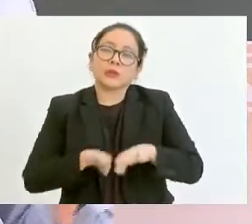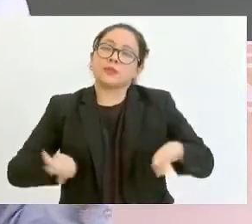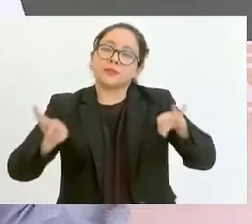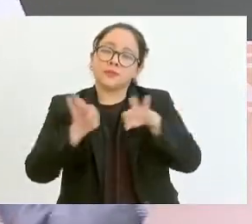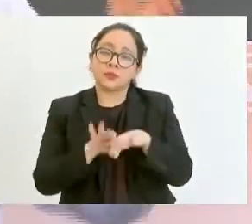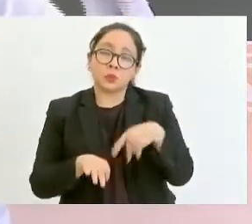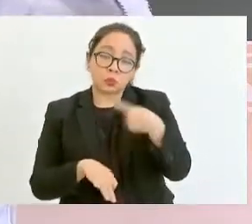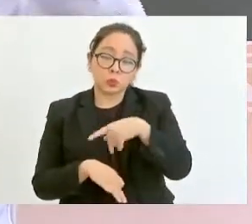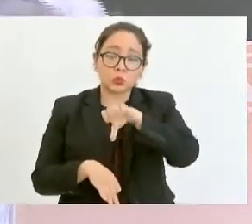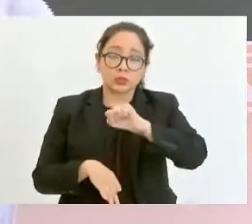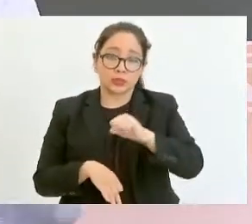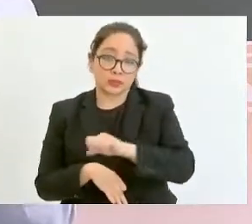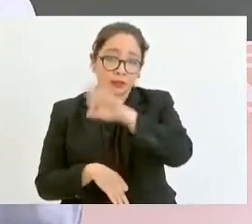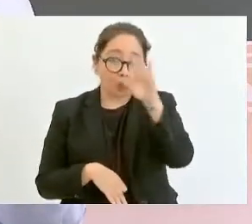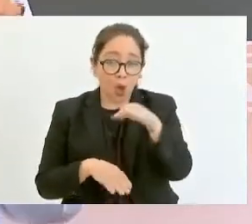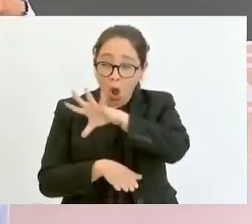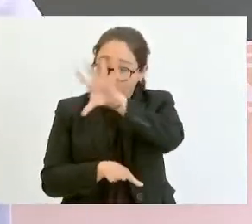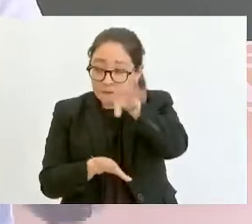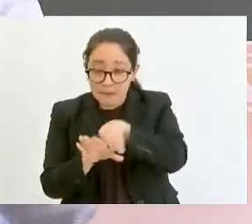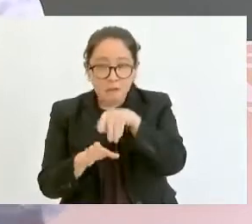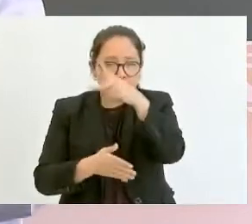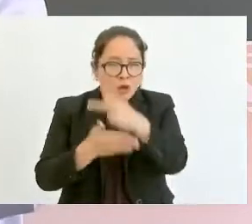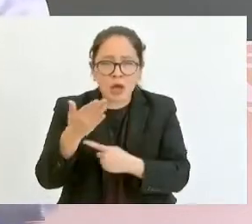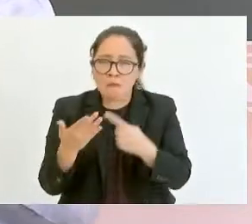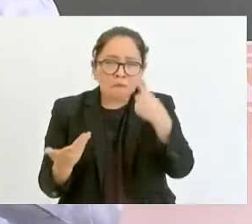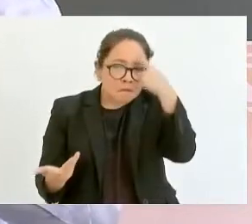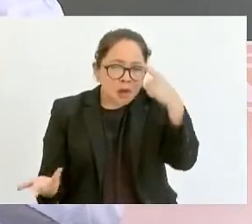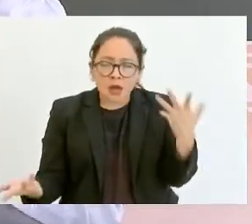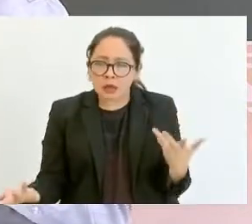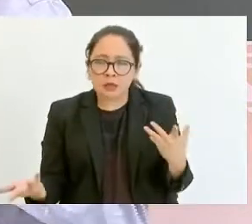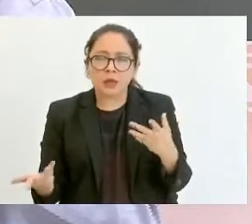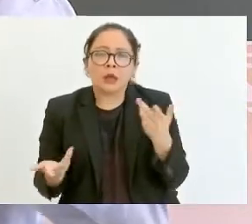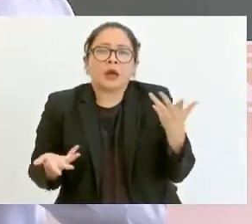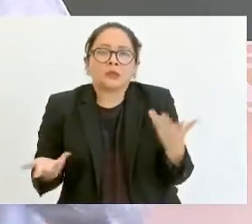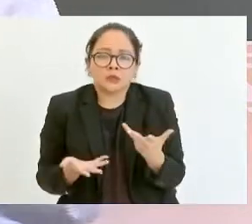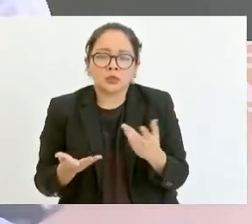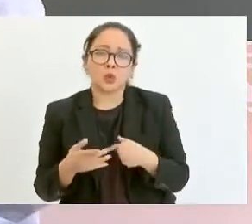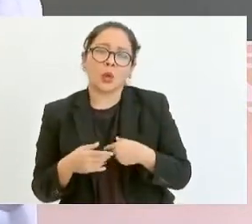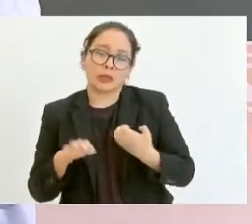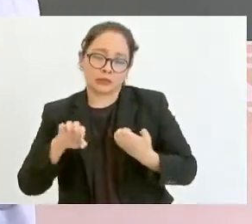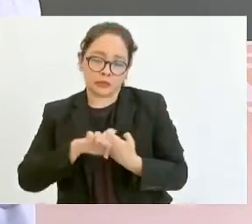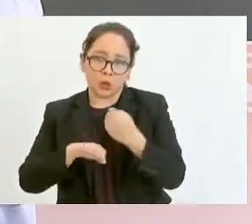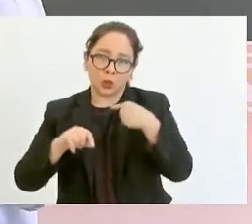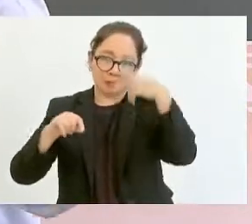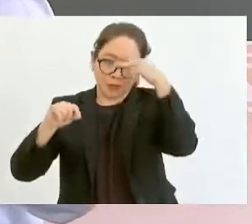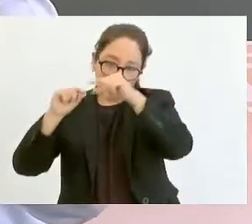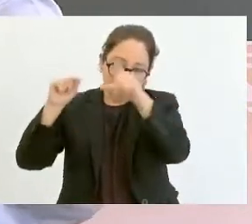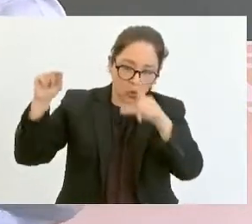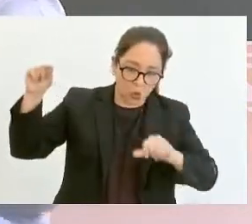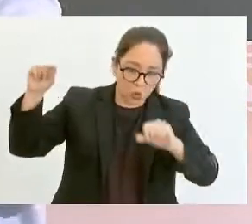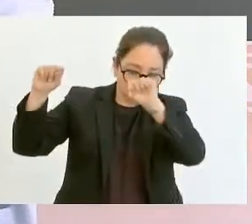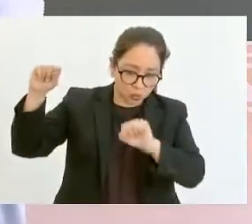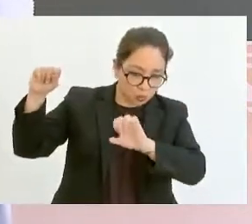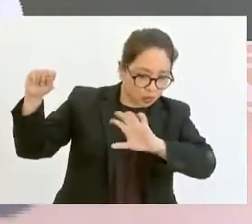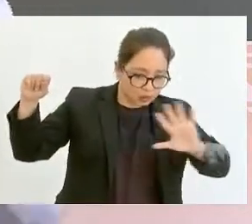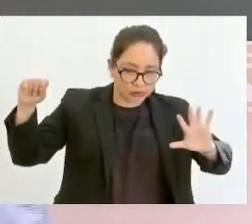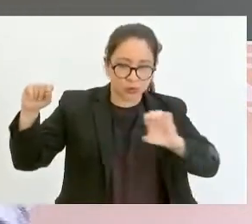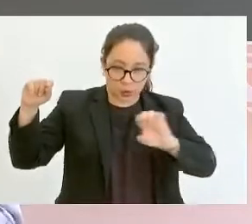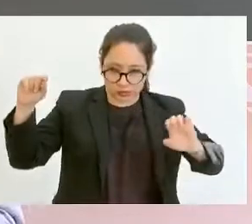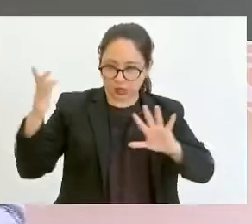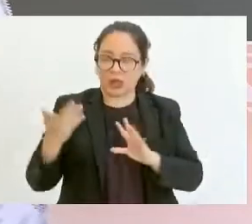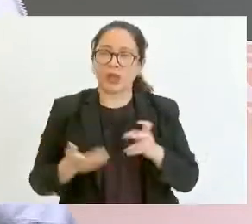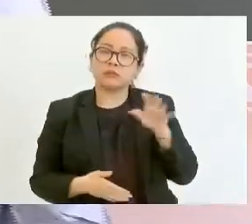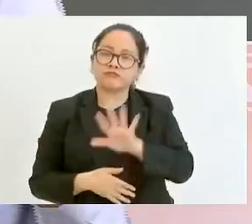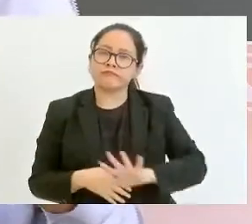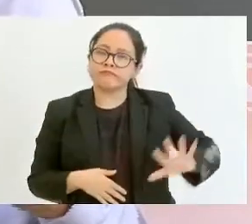el 60% de todo este programa se canaliza a los estados del sur sureste. Y quisiera preguntarnos,